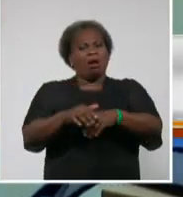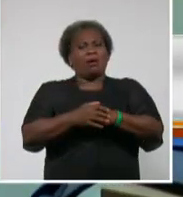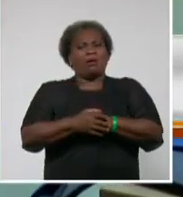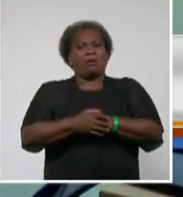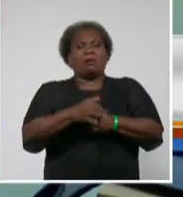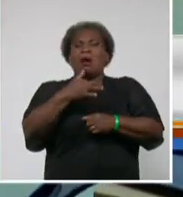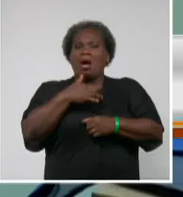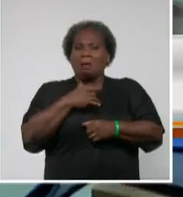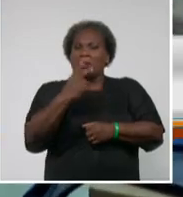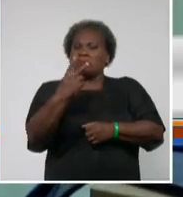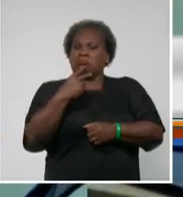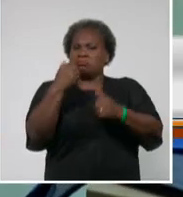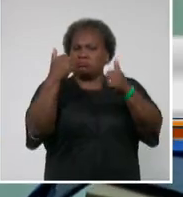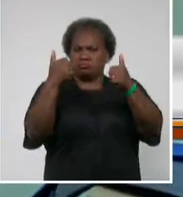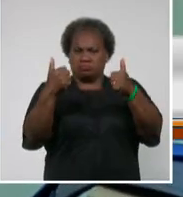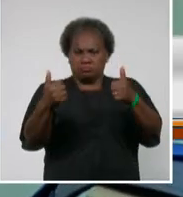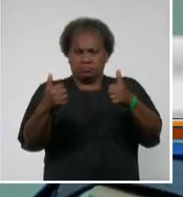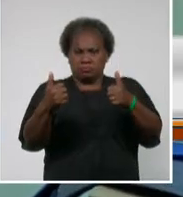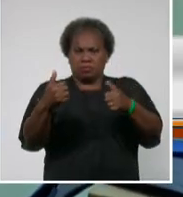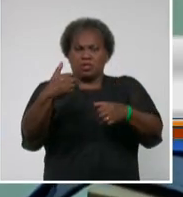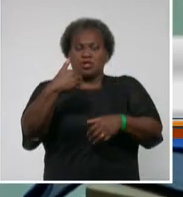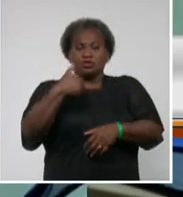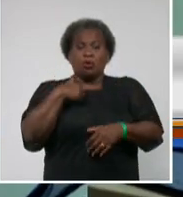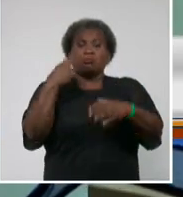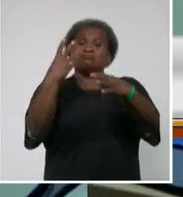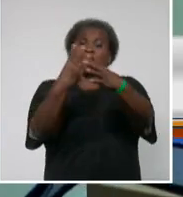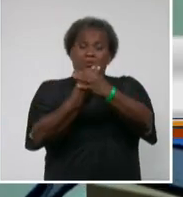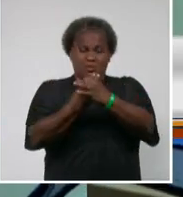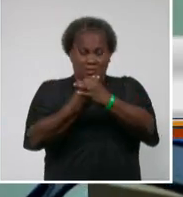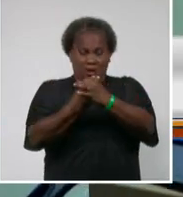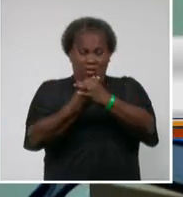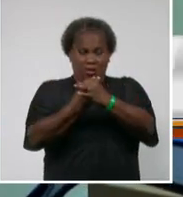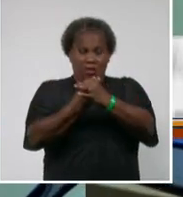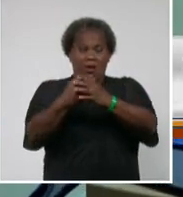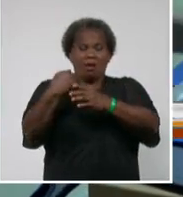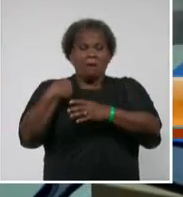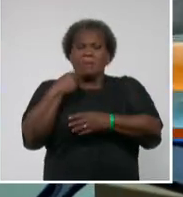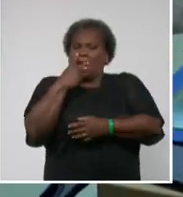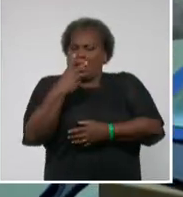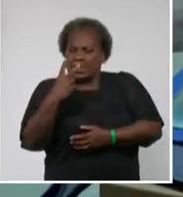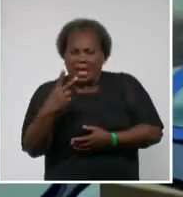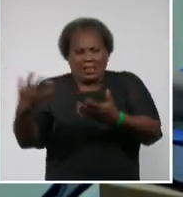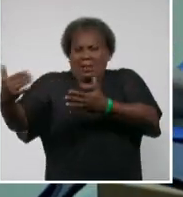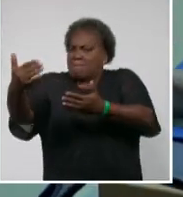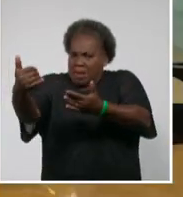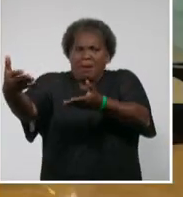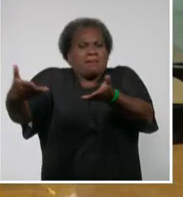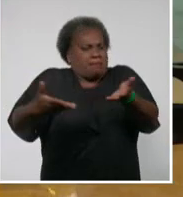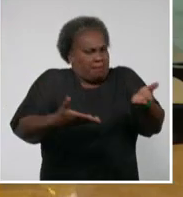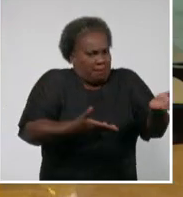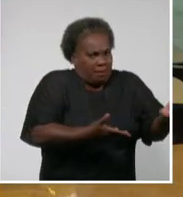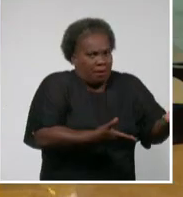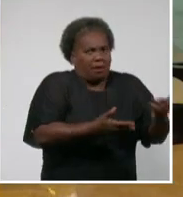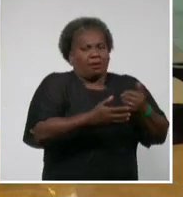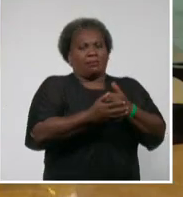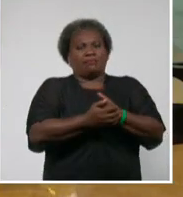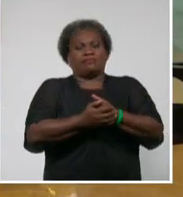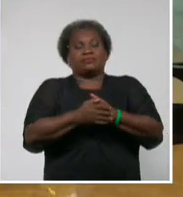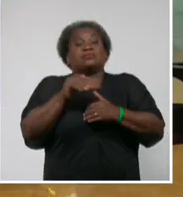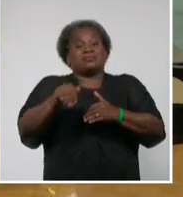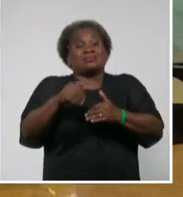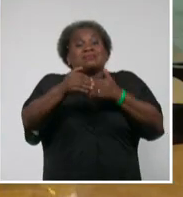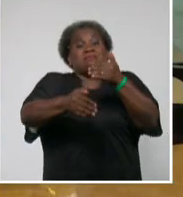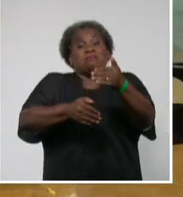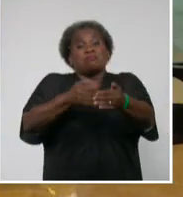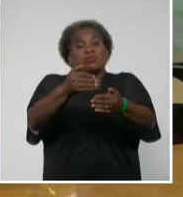tratan muy bien aún siendo impedida física. Me pasan, me... todo bien. Con todo el proceso que hay de